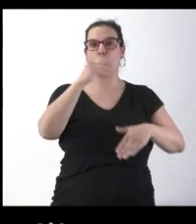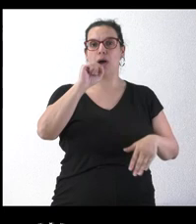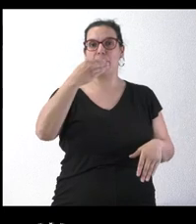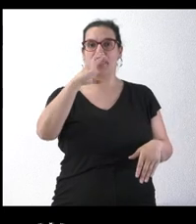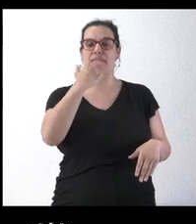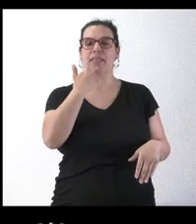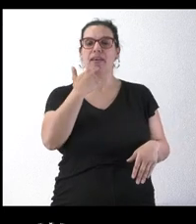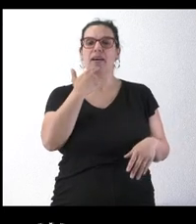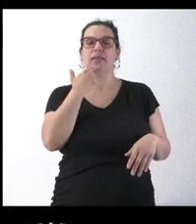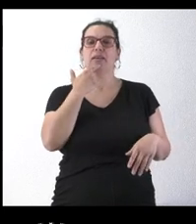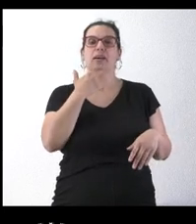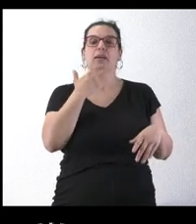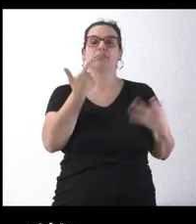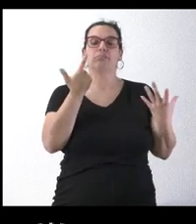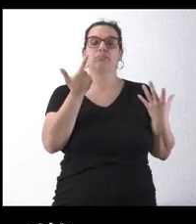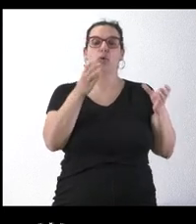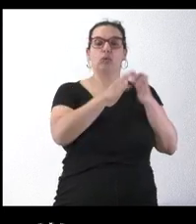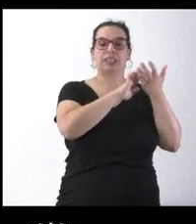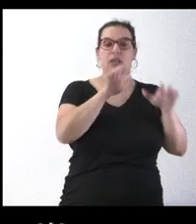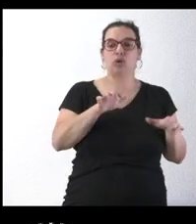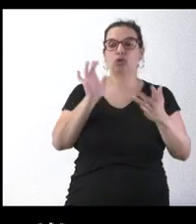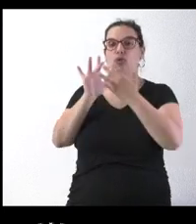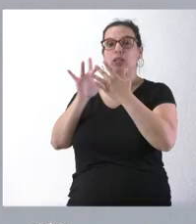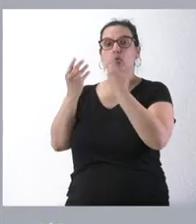relaciones de la Junta con el Gobierno rozaban lo antidemocrático.